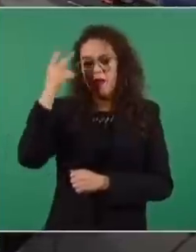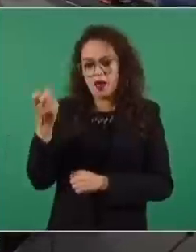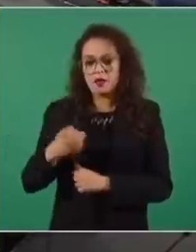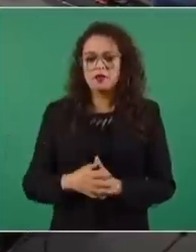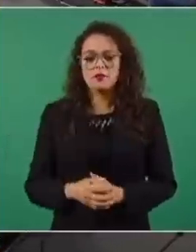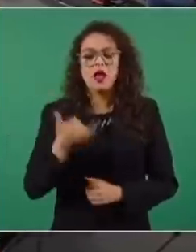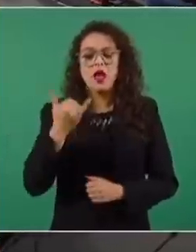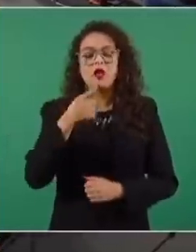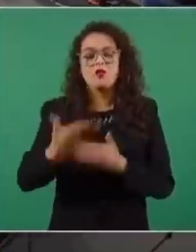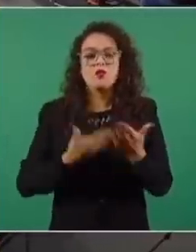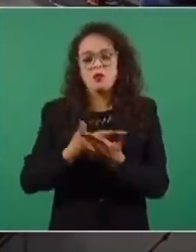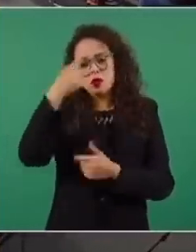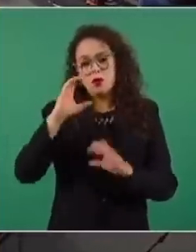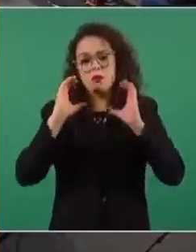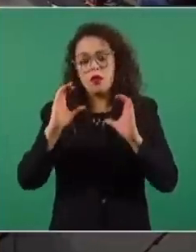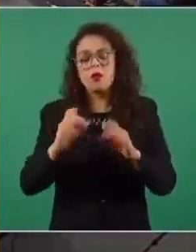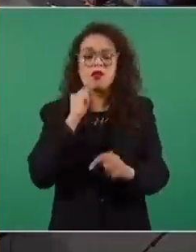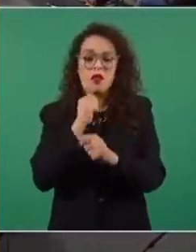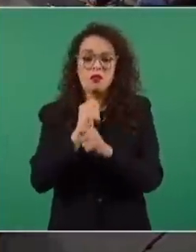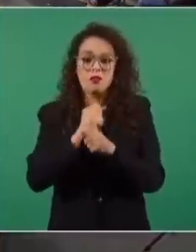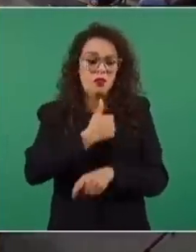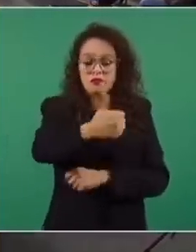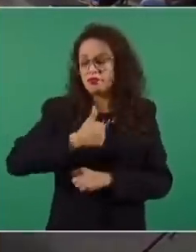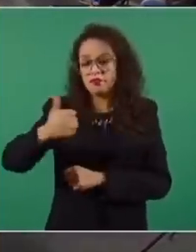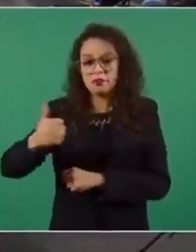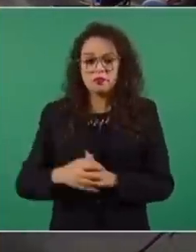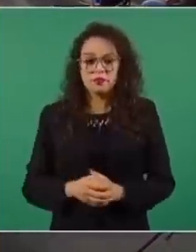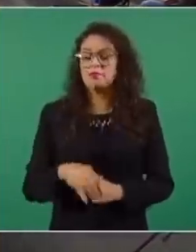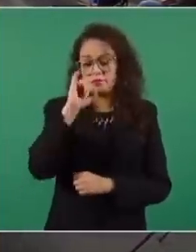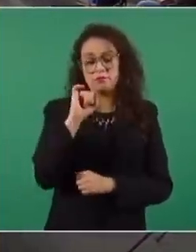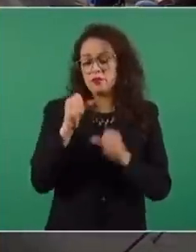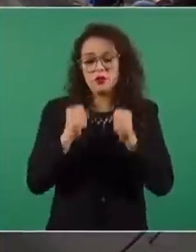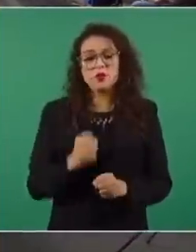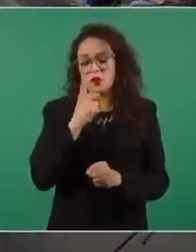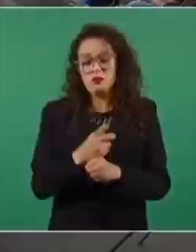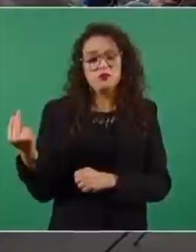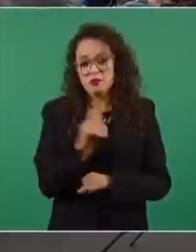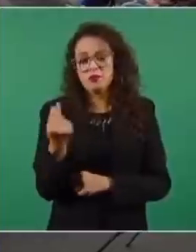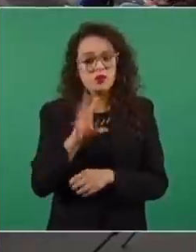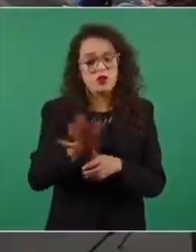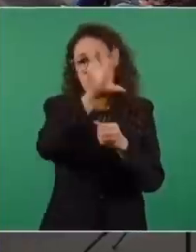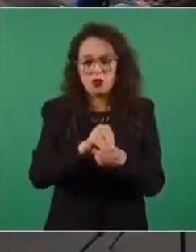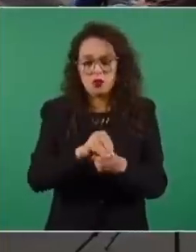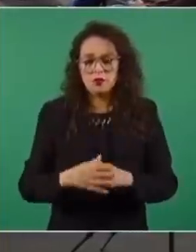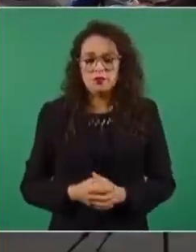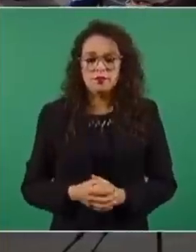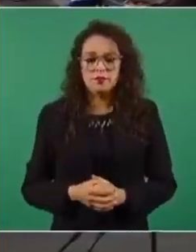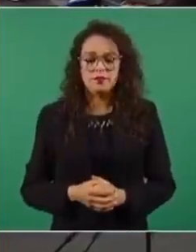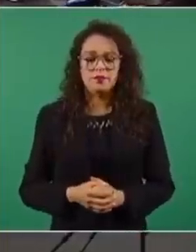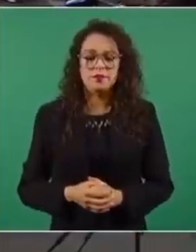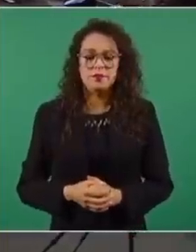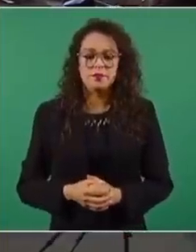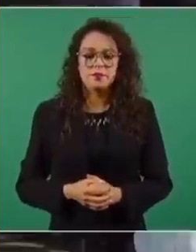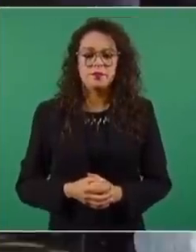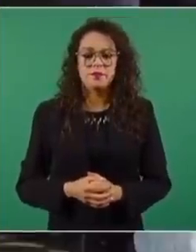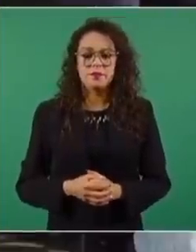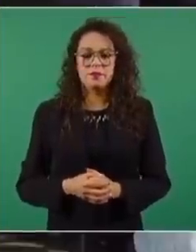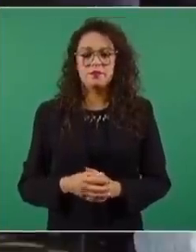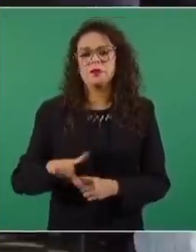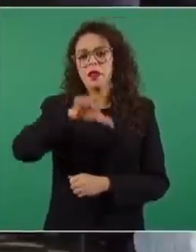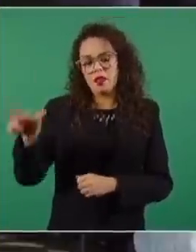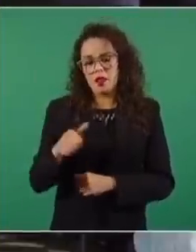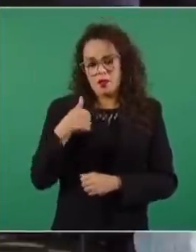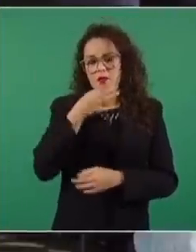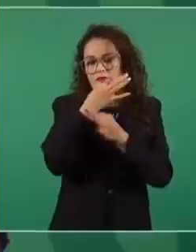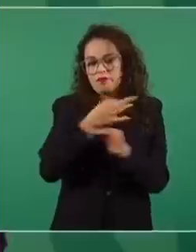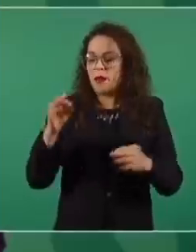¿Puesta para los trayectos, para cuidados en...? Sí, vamos a que haya seguridad en todo lo que se requiera. ¿Y en qué consistirá este...? Pues vamos a dar a conocer